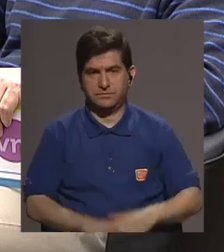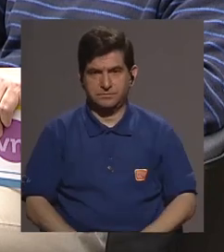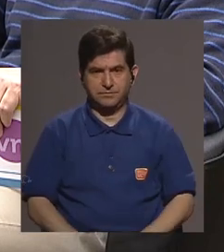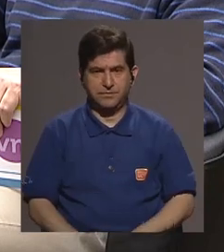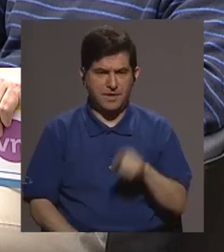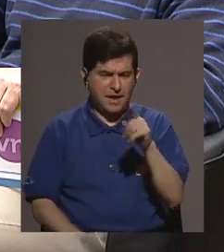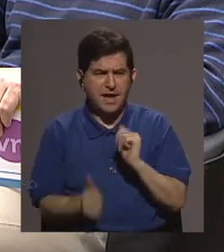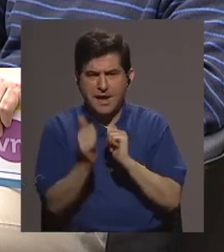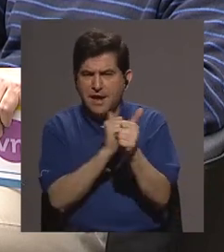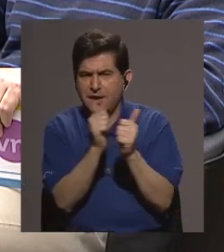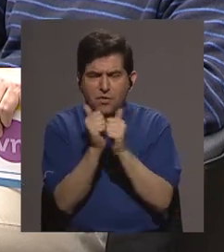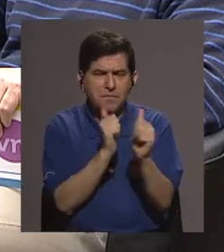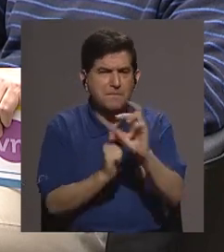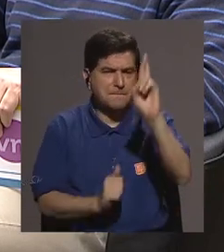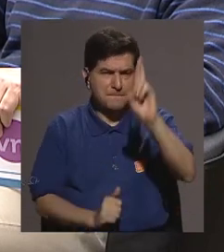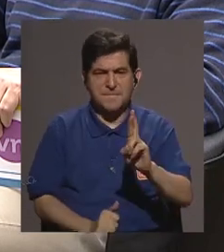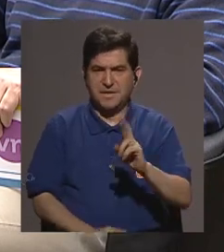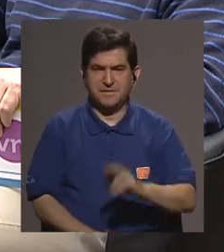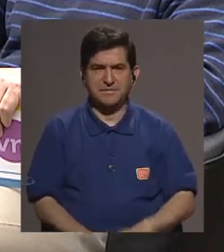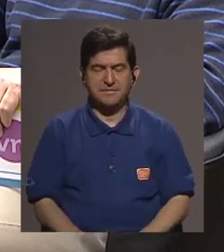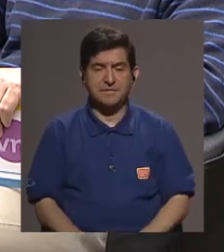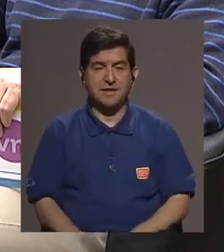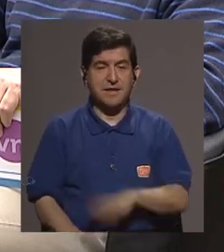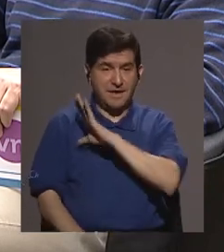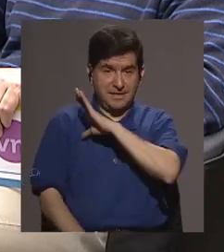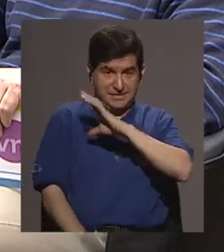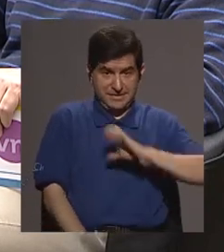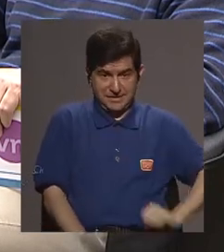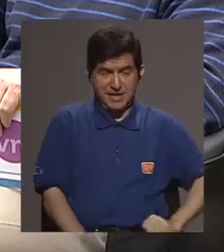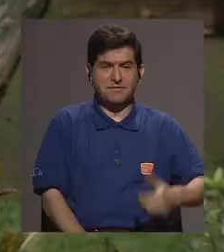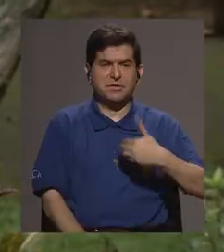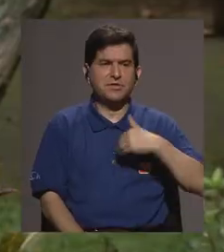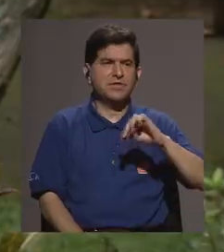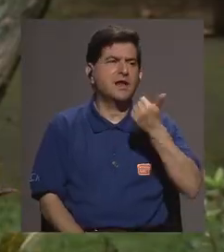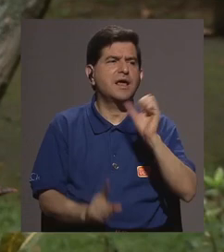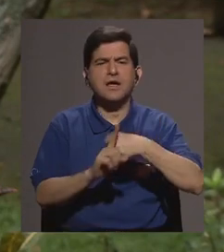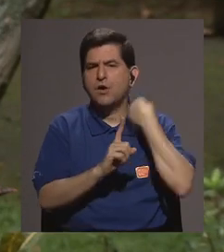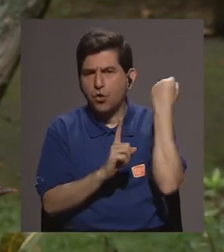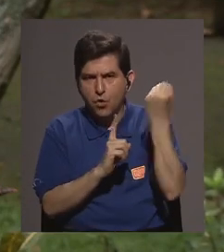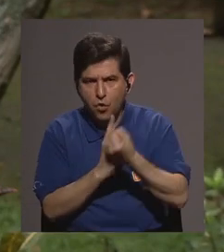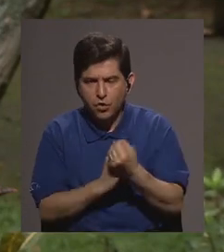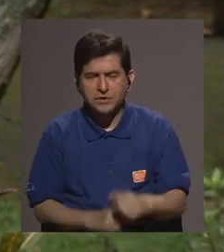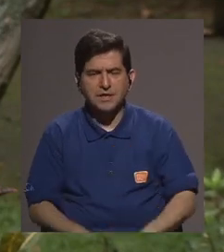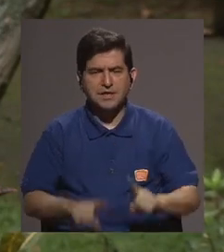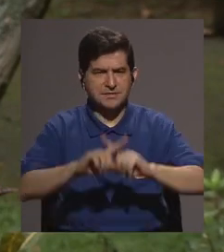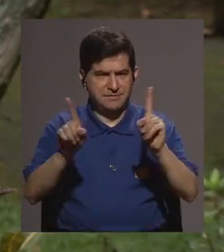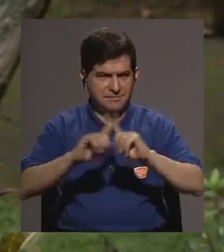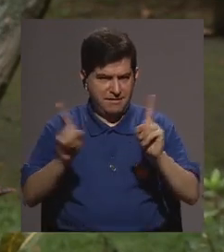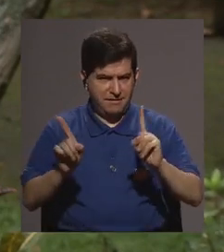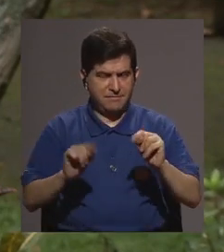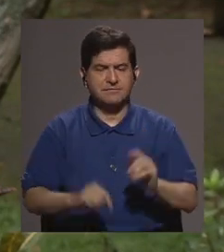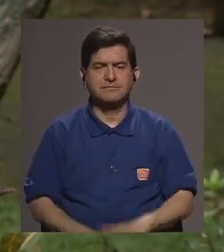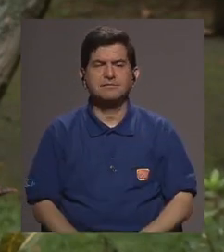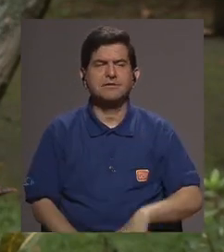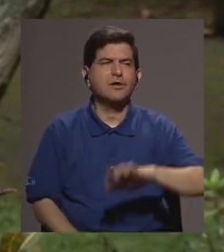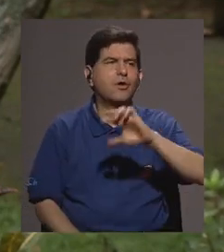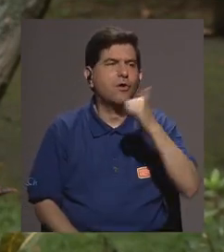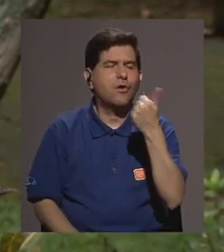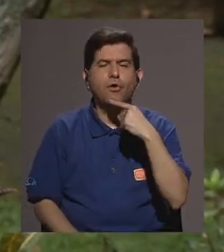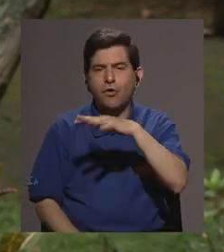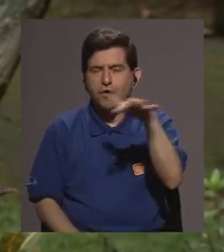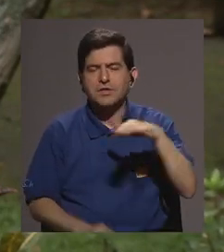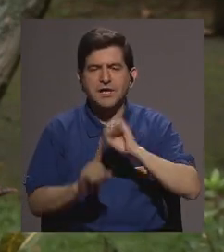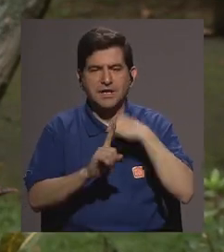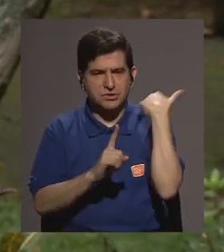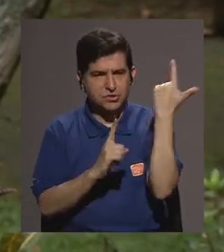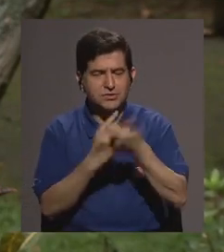que está compitiendo con Costa Rica por decirlo de alguna manera que es El Salvador tiene otras condiciones tiene otras condiciones otra